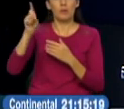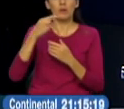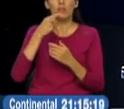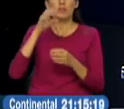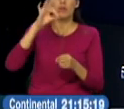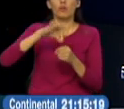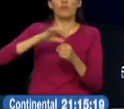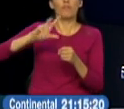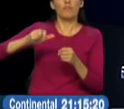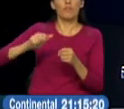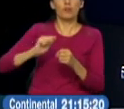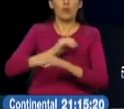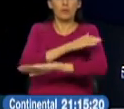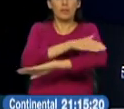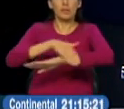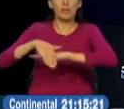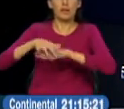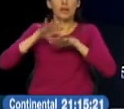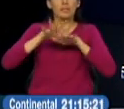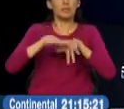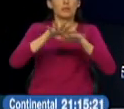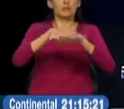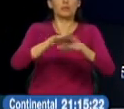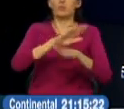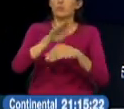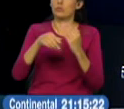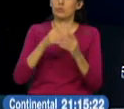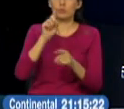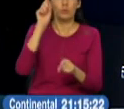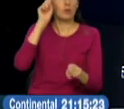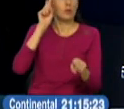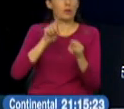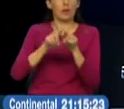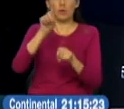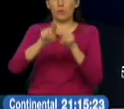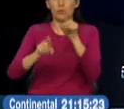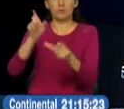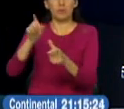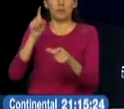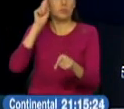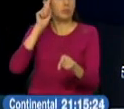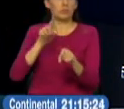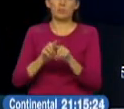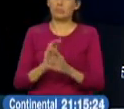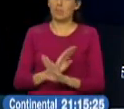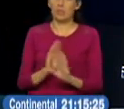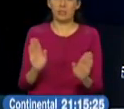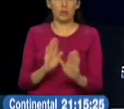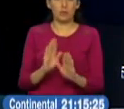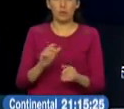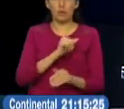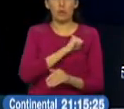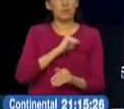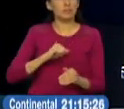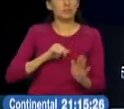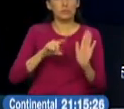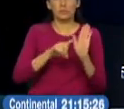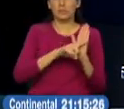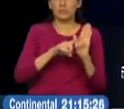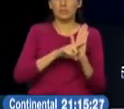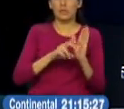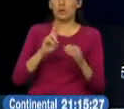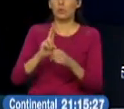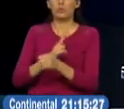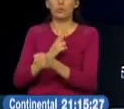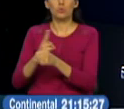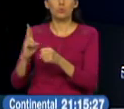señal de protesta. No todos los ciudadanos están de acuerdo con esta actitud y un ex magistrado considera que se aplican medidas usadas